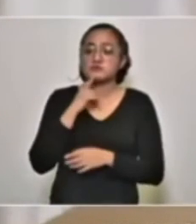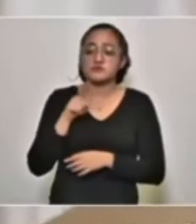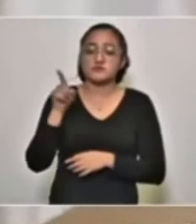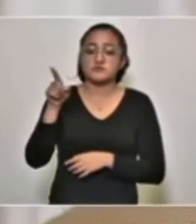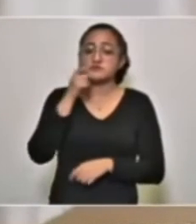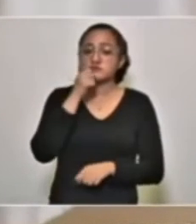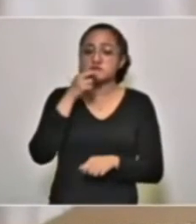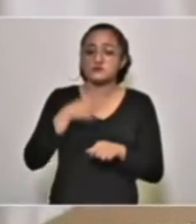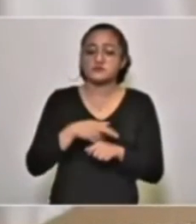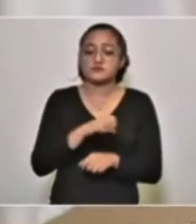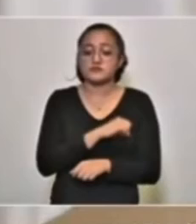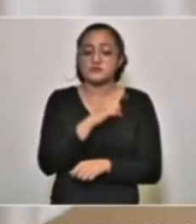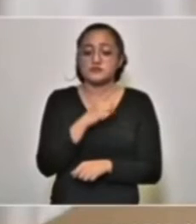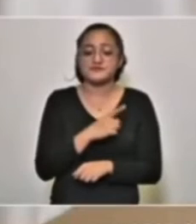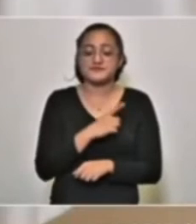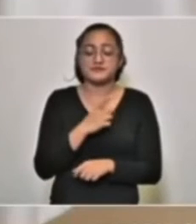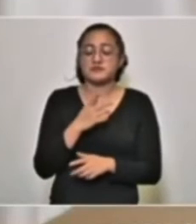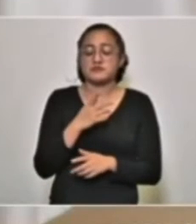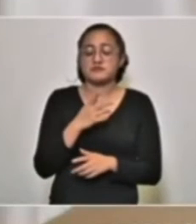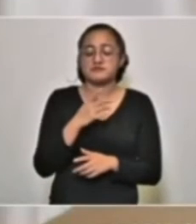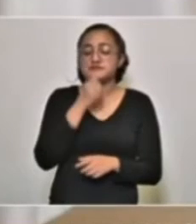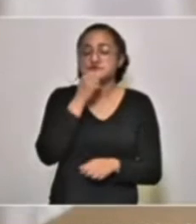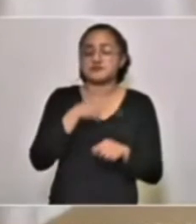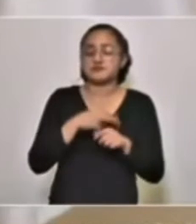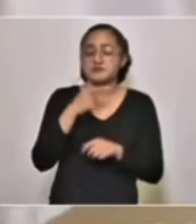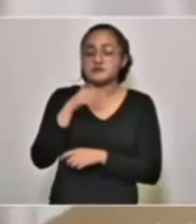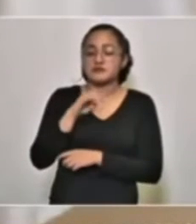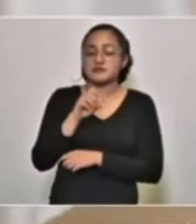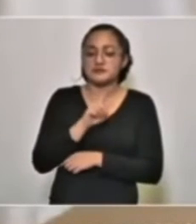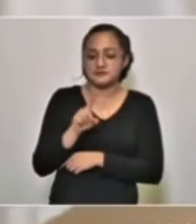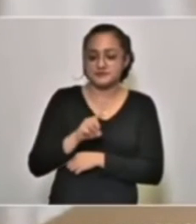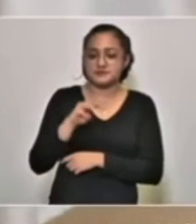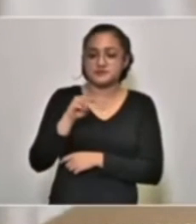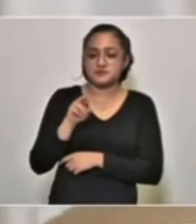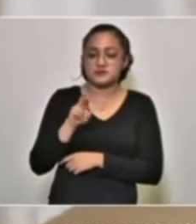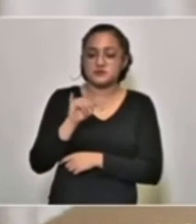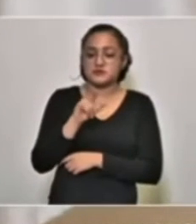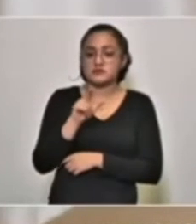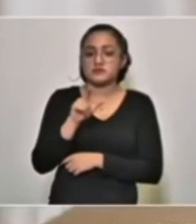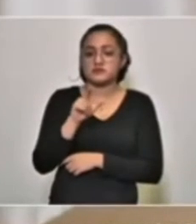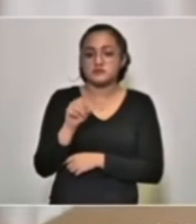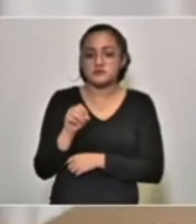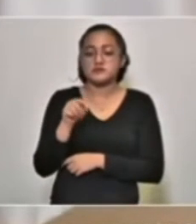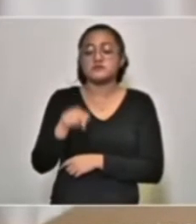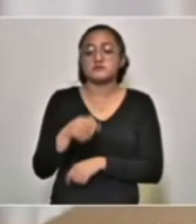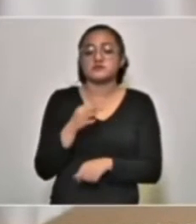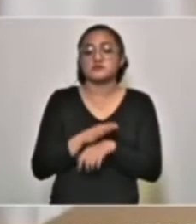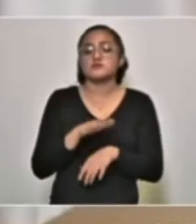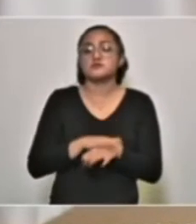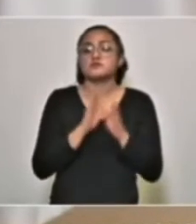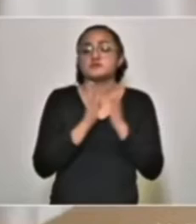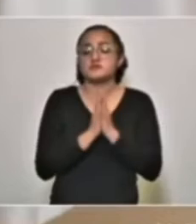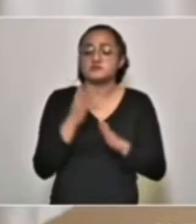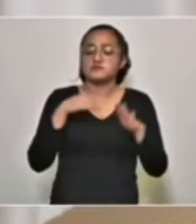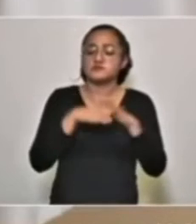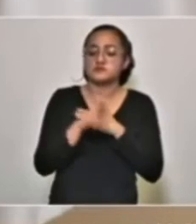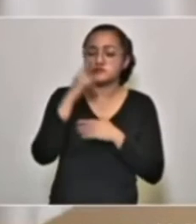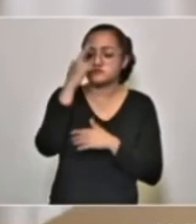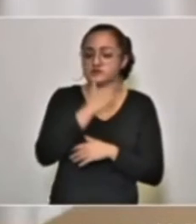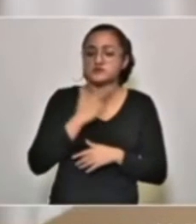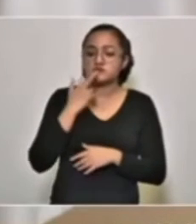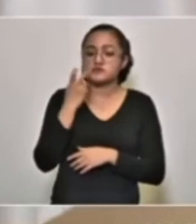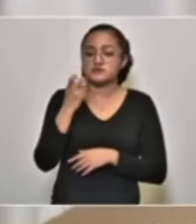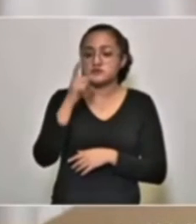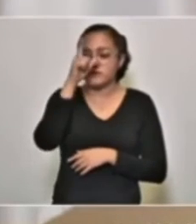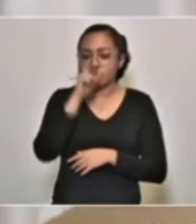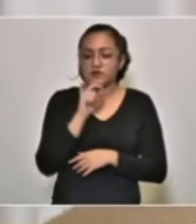secretario Gámez Murillo que empiece la intervención de ese puente y de